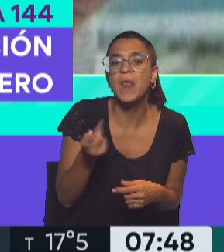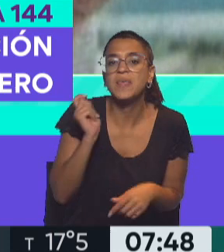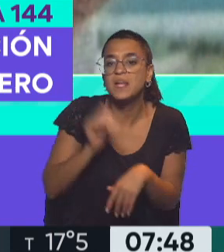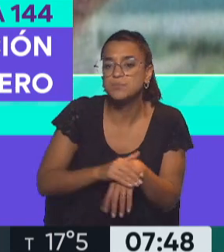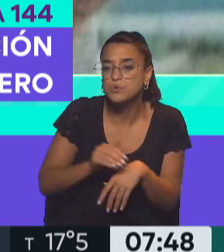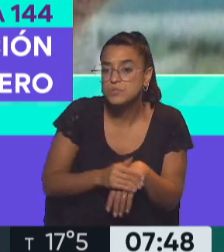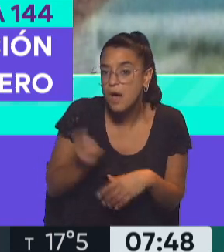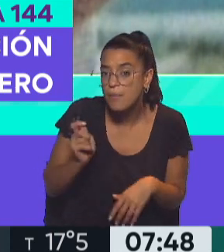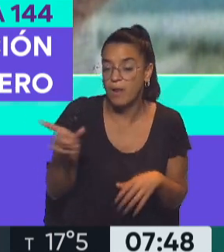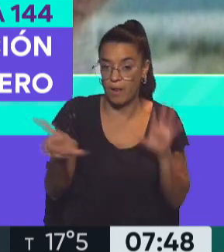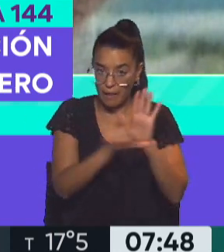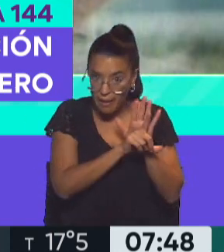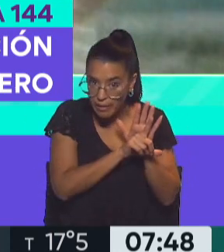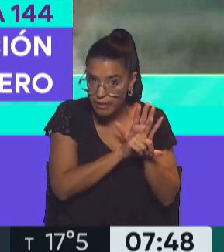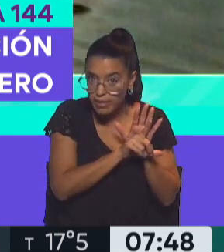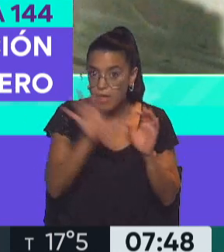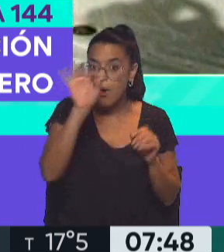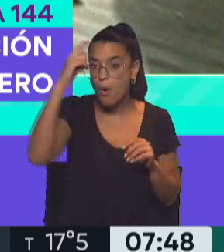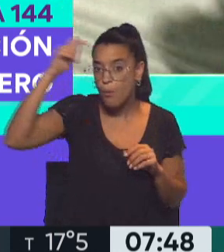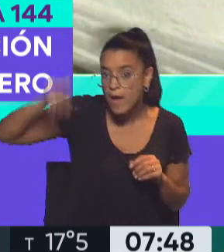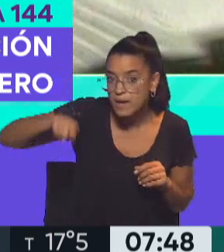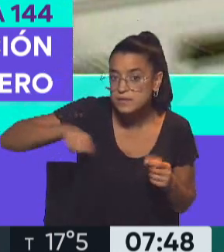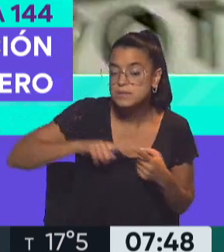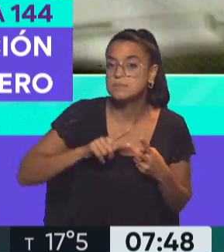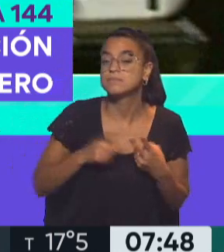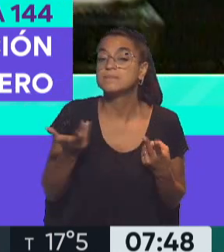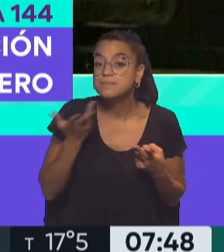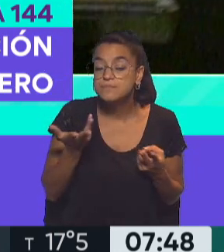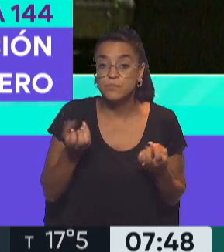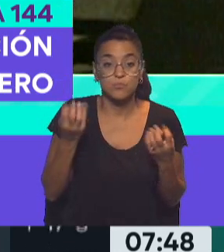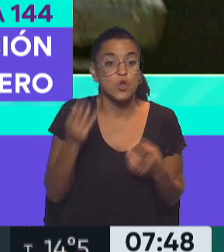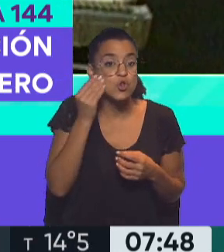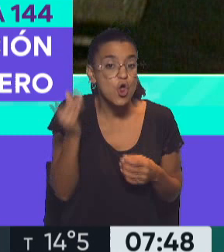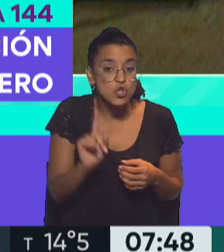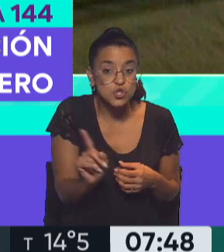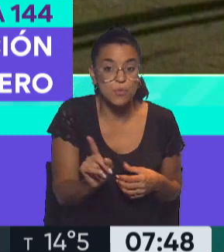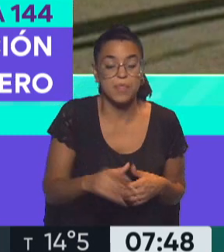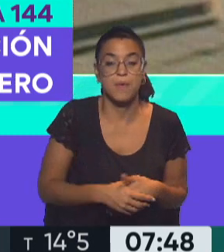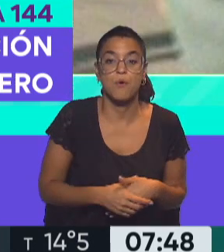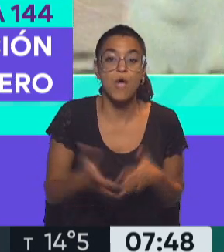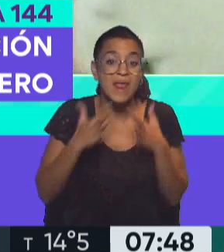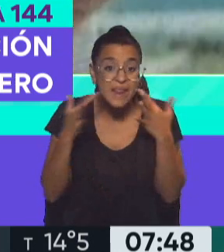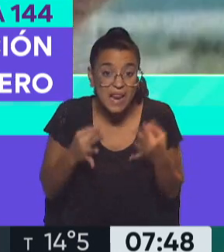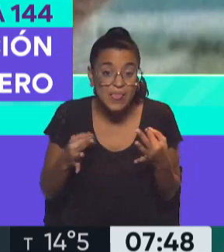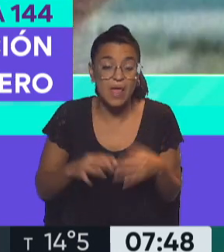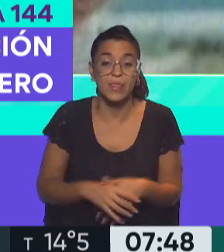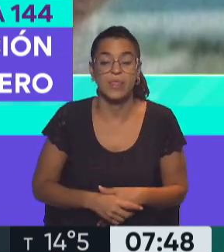ser responsable? ¿La ley? ¿Los jueces? Porque no nos sorbemos que en realidad,